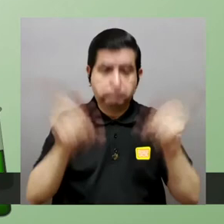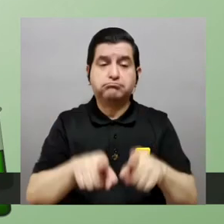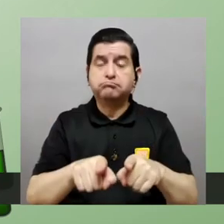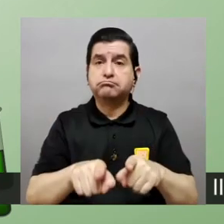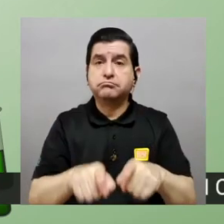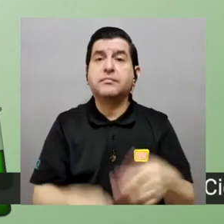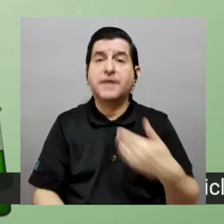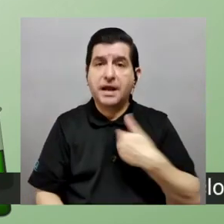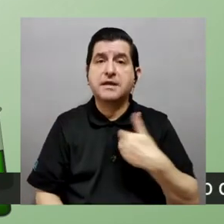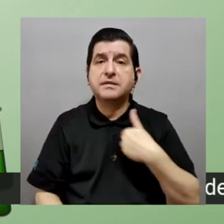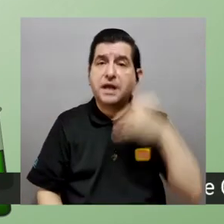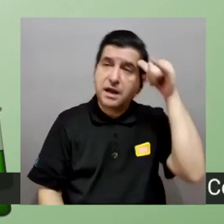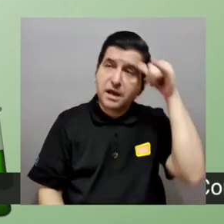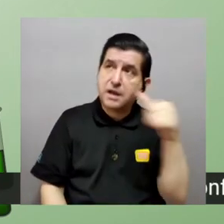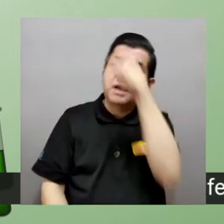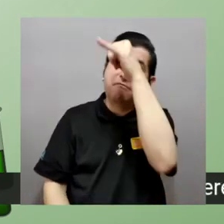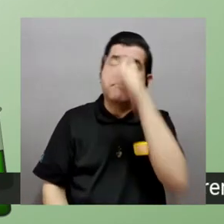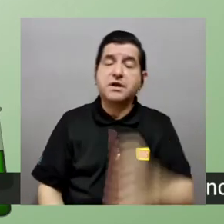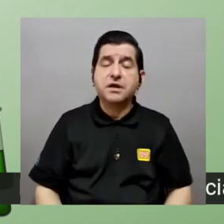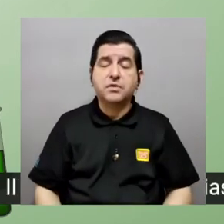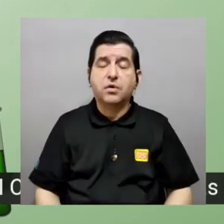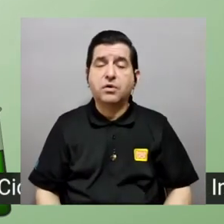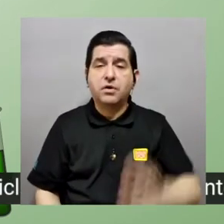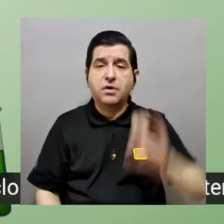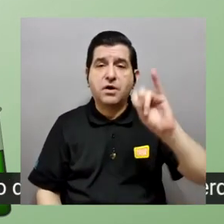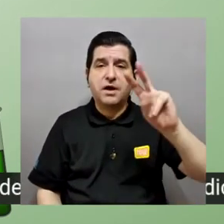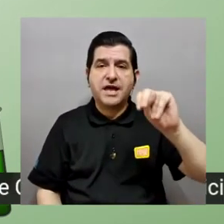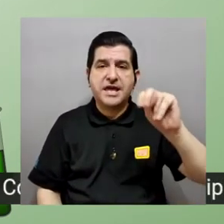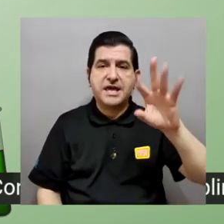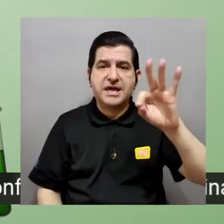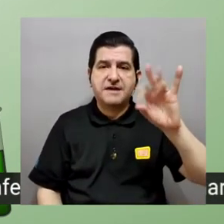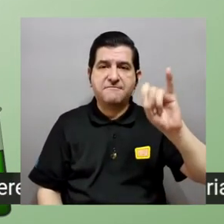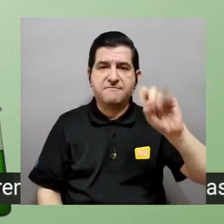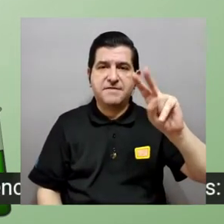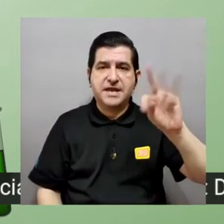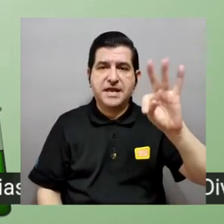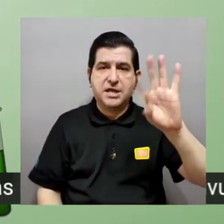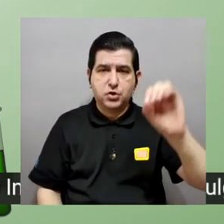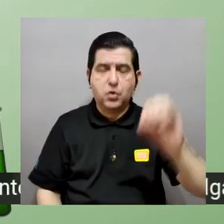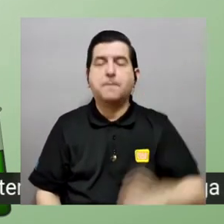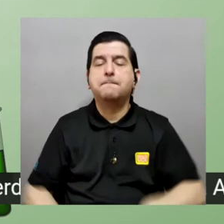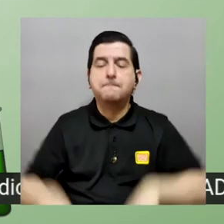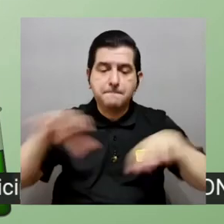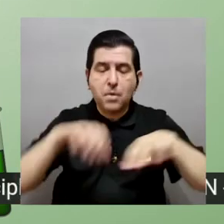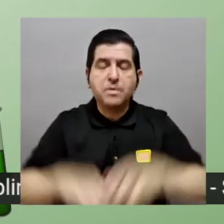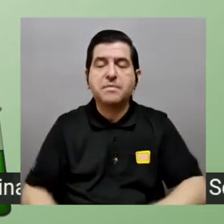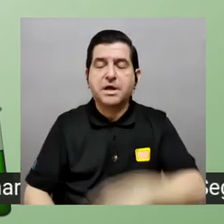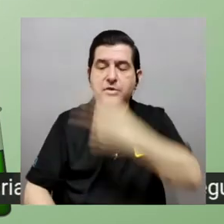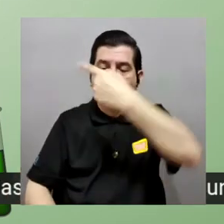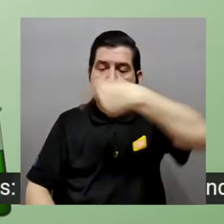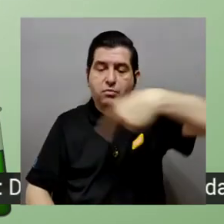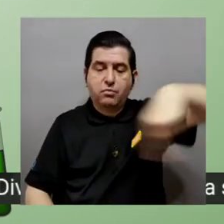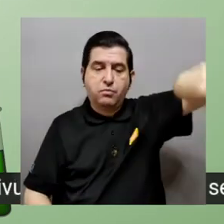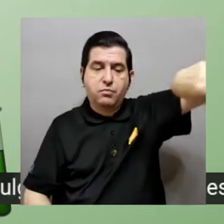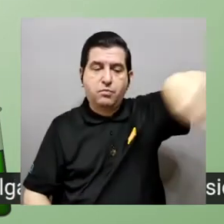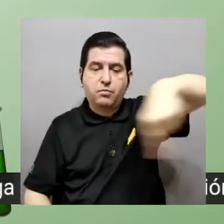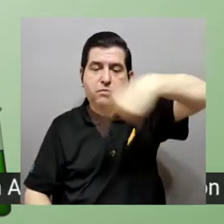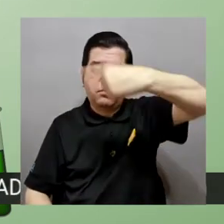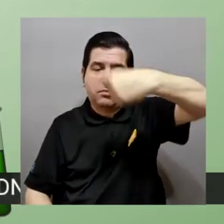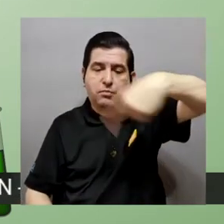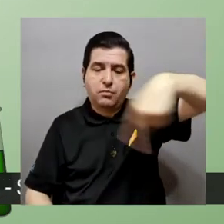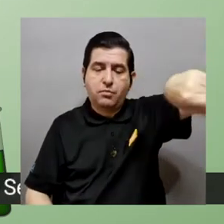casos tenemos infinitos verdad de alguna manera de alguna manera el movimiento de un péndulo